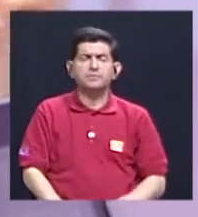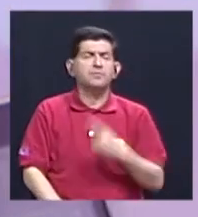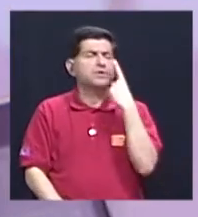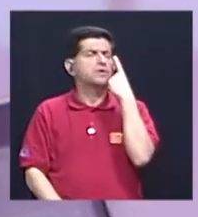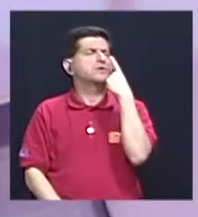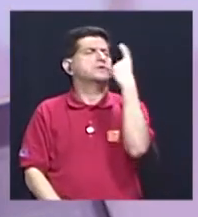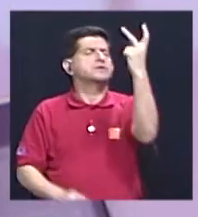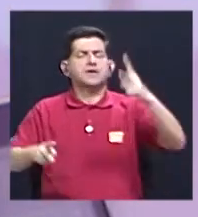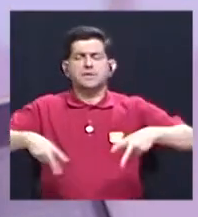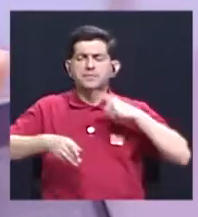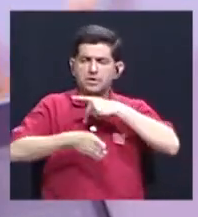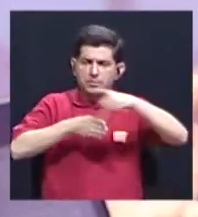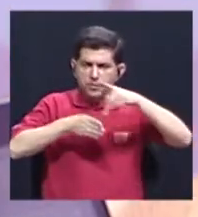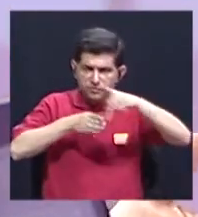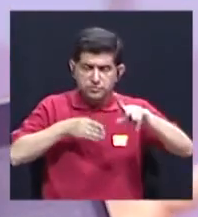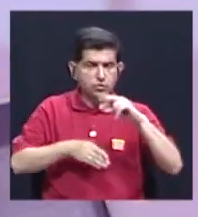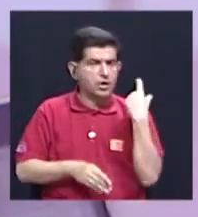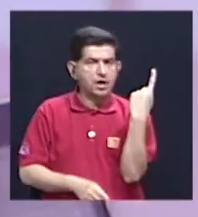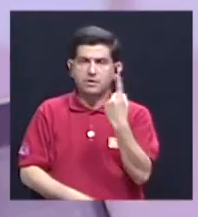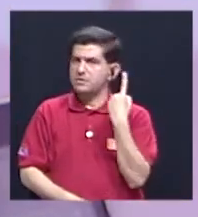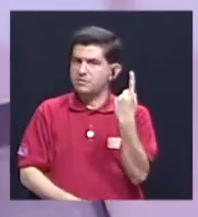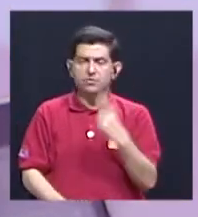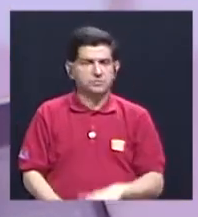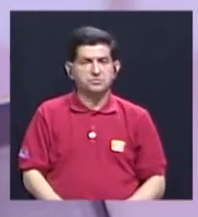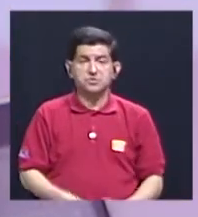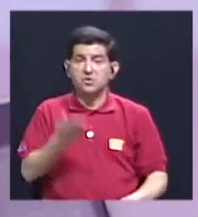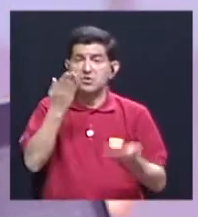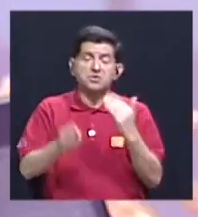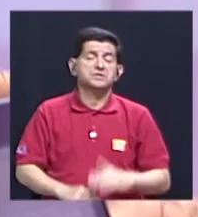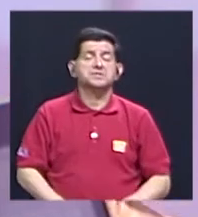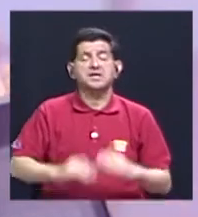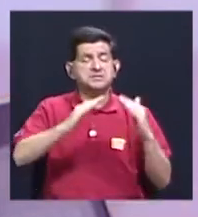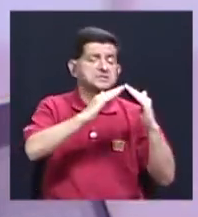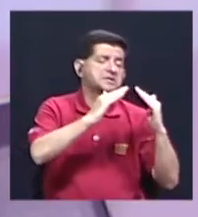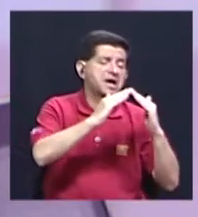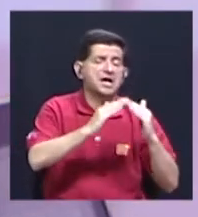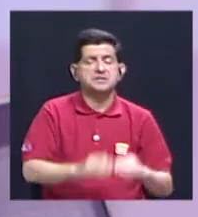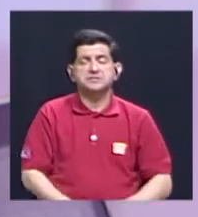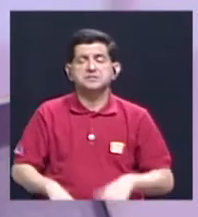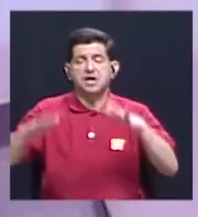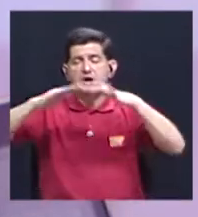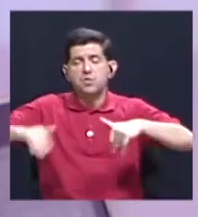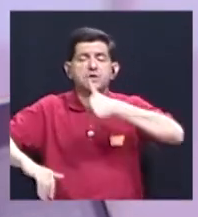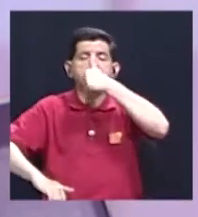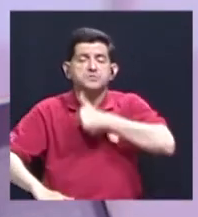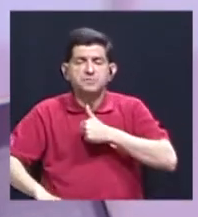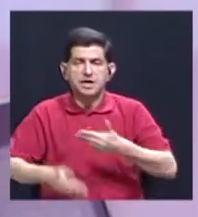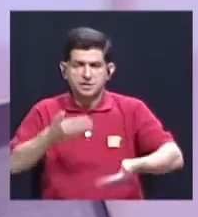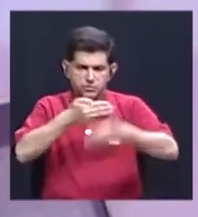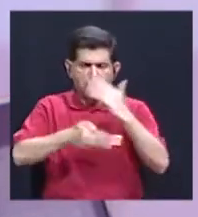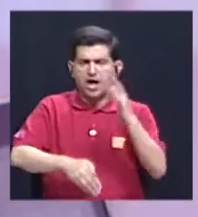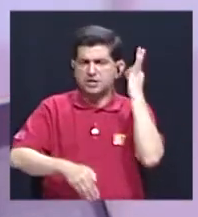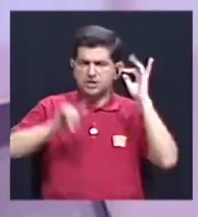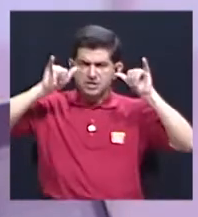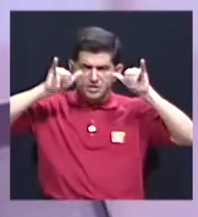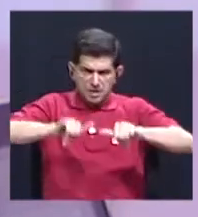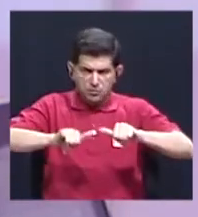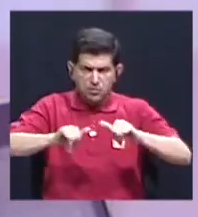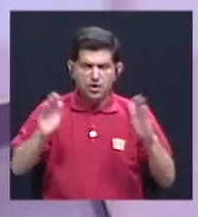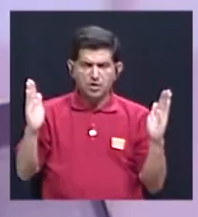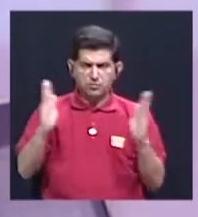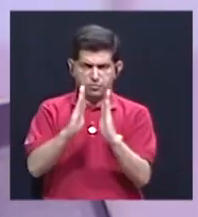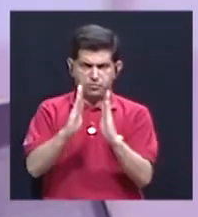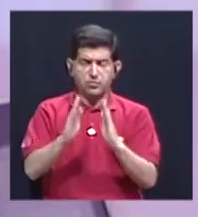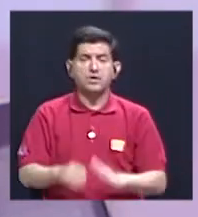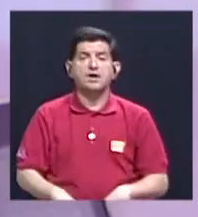soñar con una vida profesional, ya no solo con una vida en el hogar, en el espacio privado al que se confinaba la mujer, y cómo eso entra